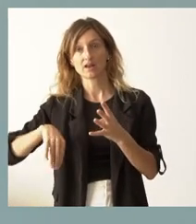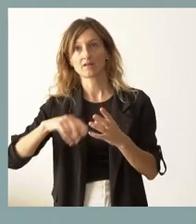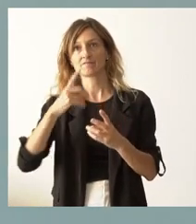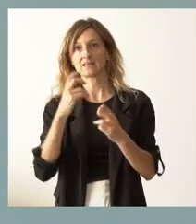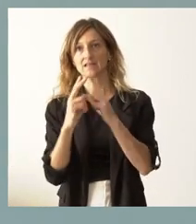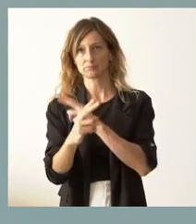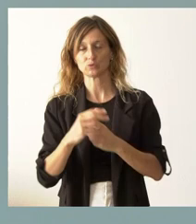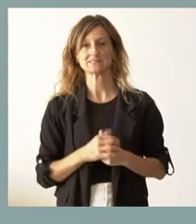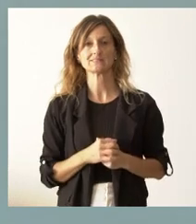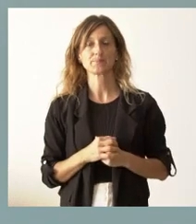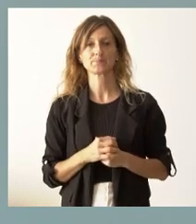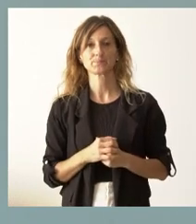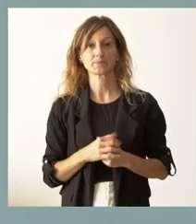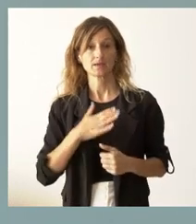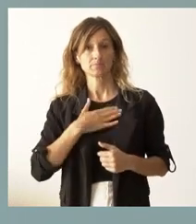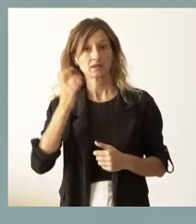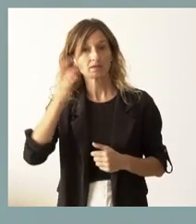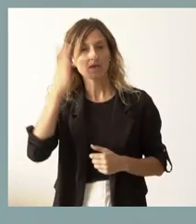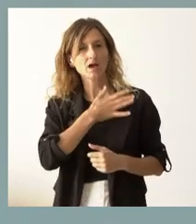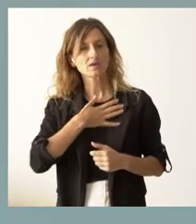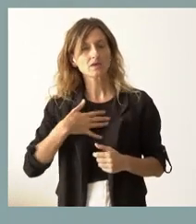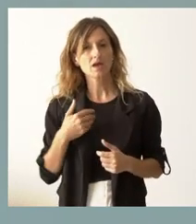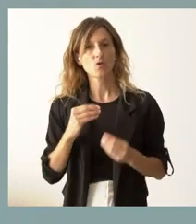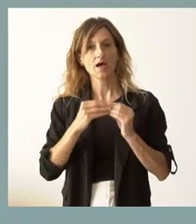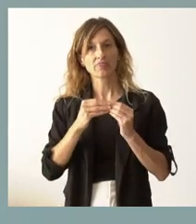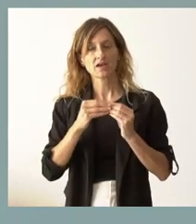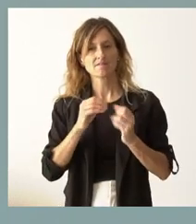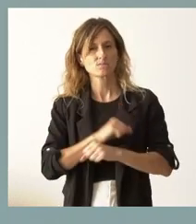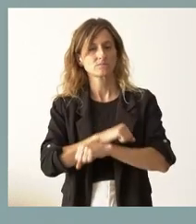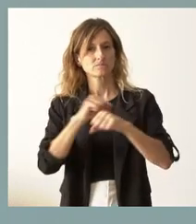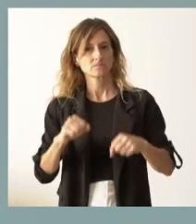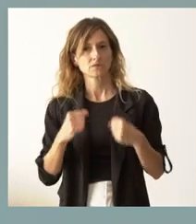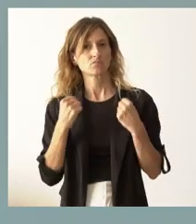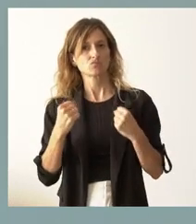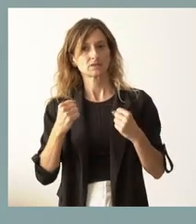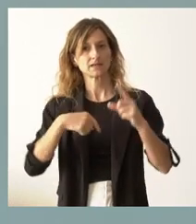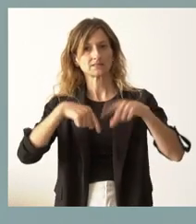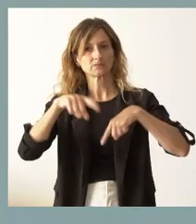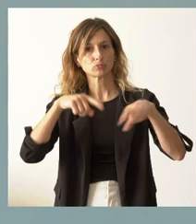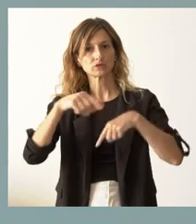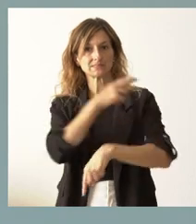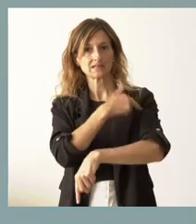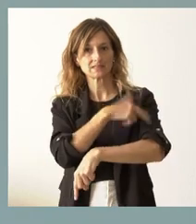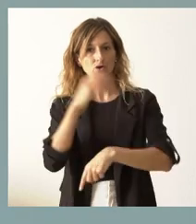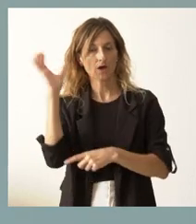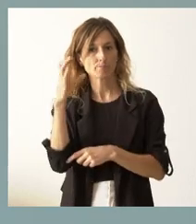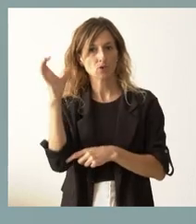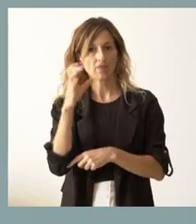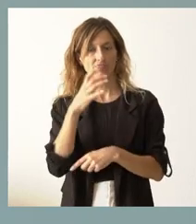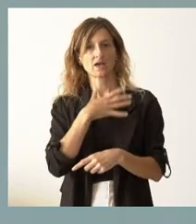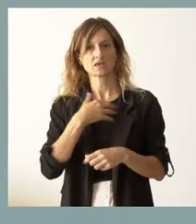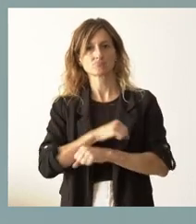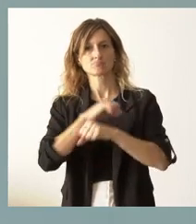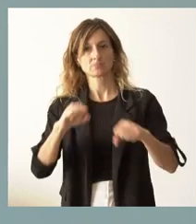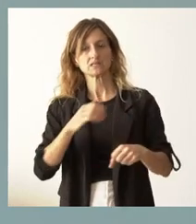Ahí saben ustedes que nuestra idea es fortalecer el dispositivo de transporte sanitario. Saben ustedes que están previstos